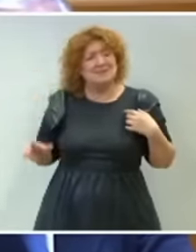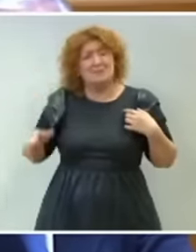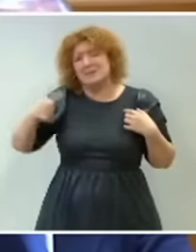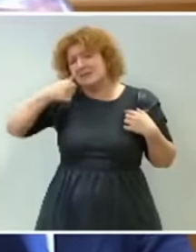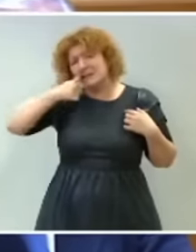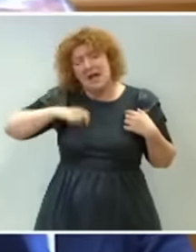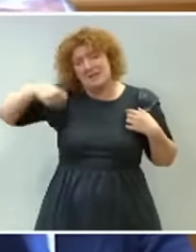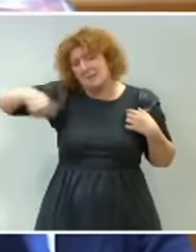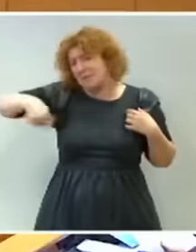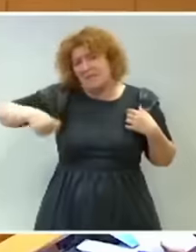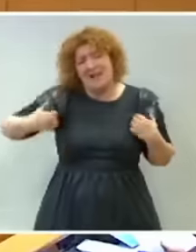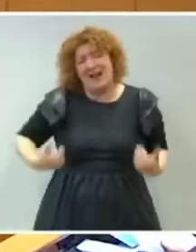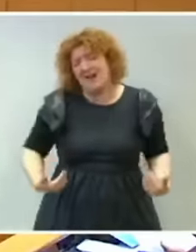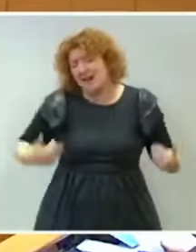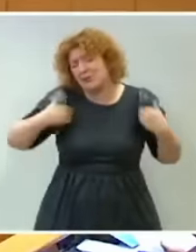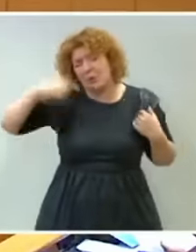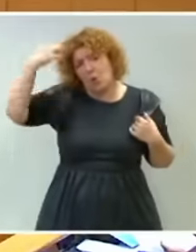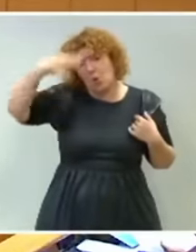el señor Sánchez.